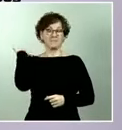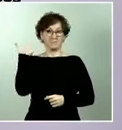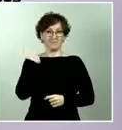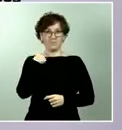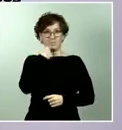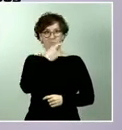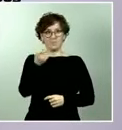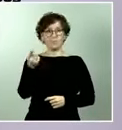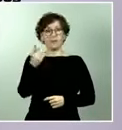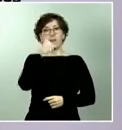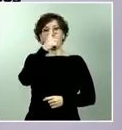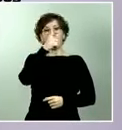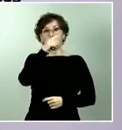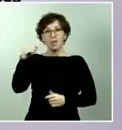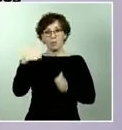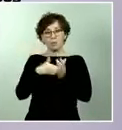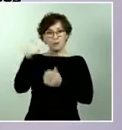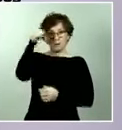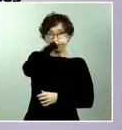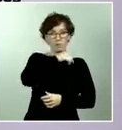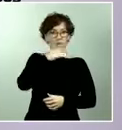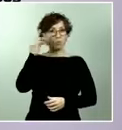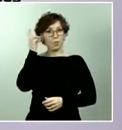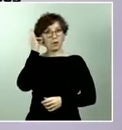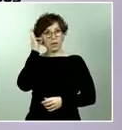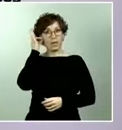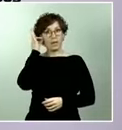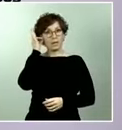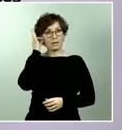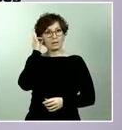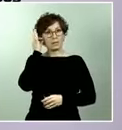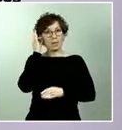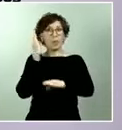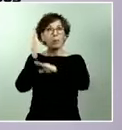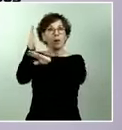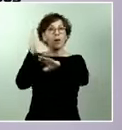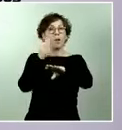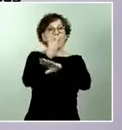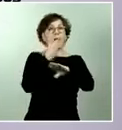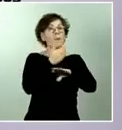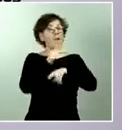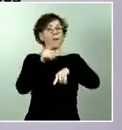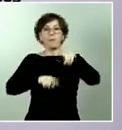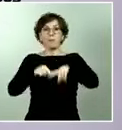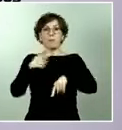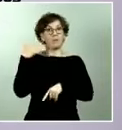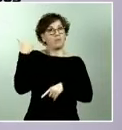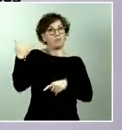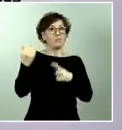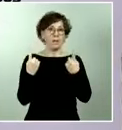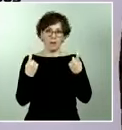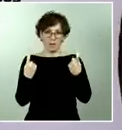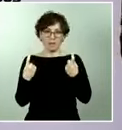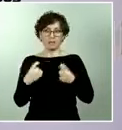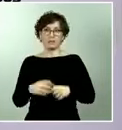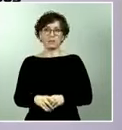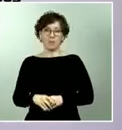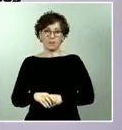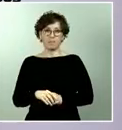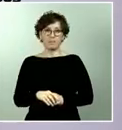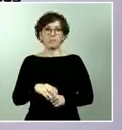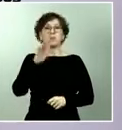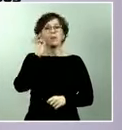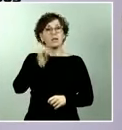mujeres en las fuerzas armadas han estado en los sitios donde se les necesitaba es verdad que por suerte por suerte lo que hace referencia al ámbito